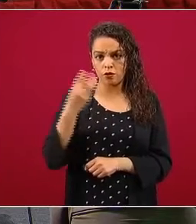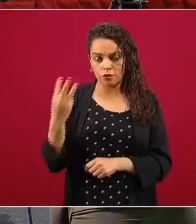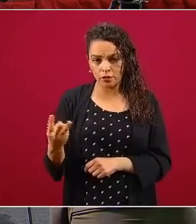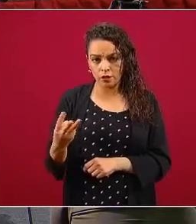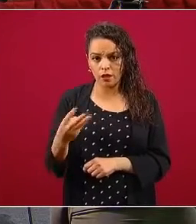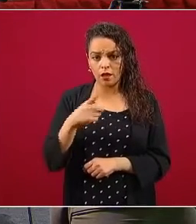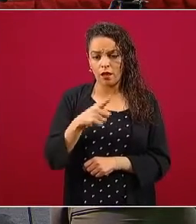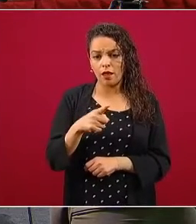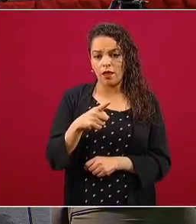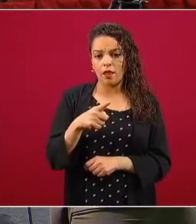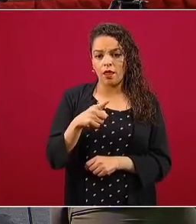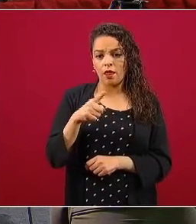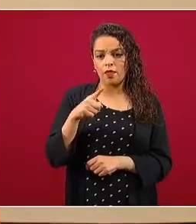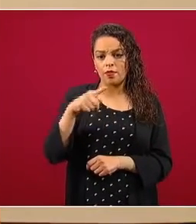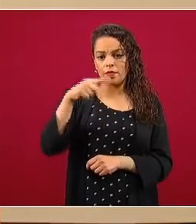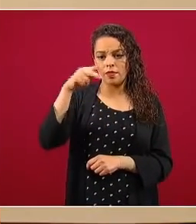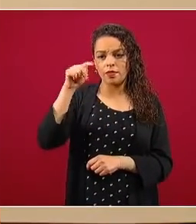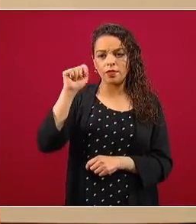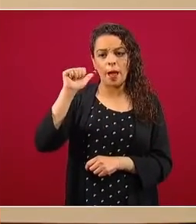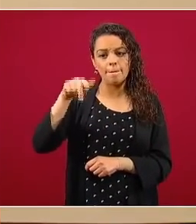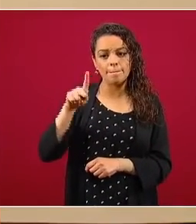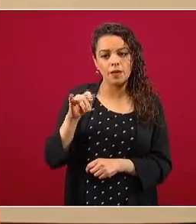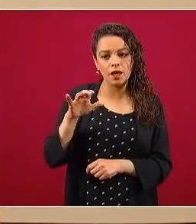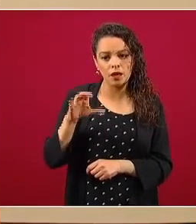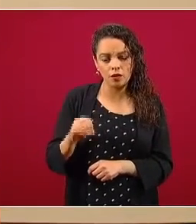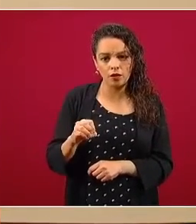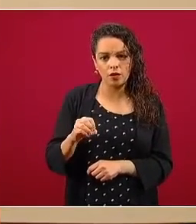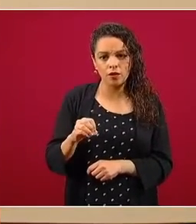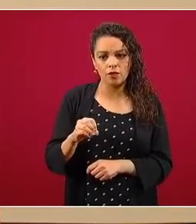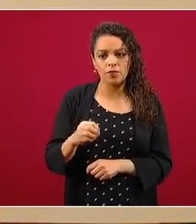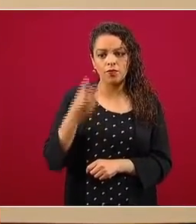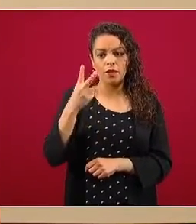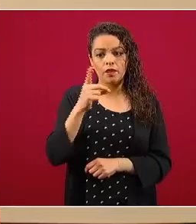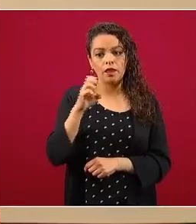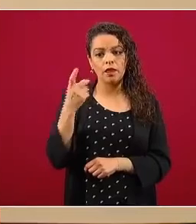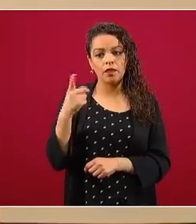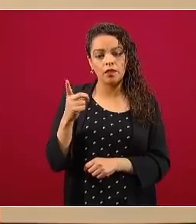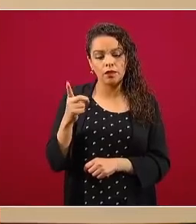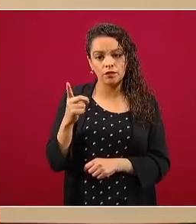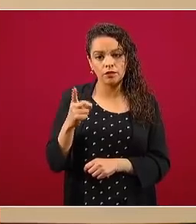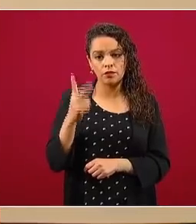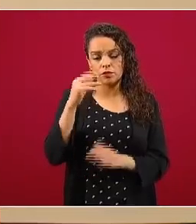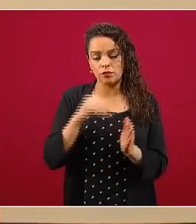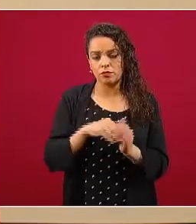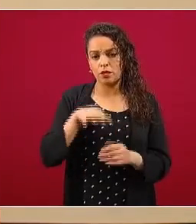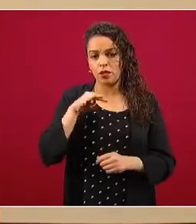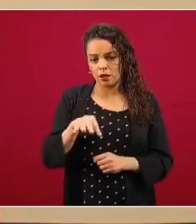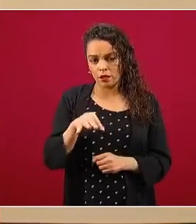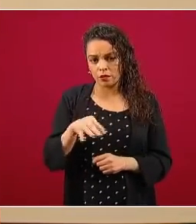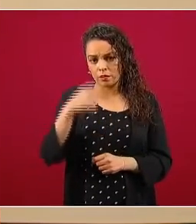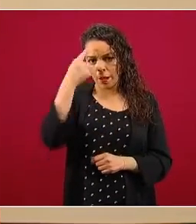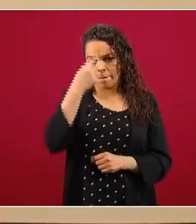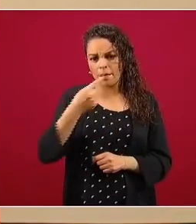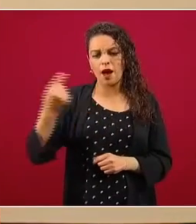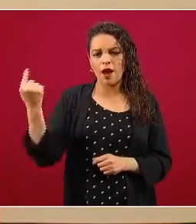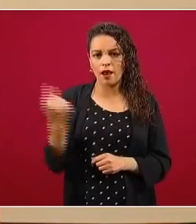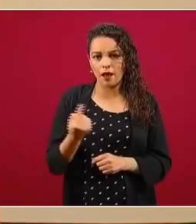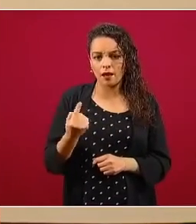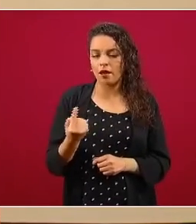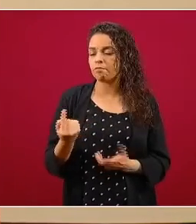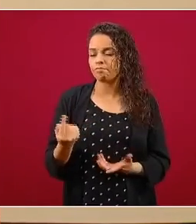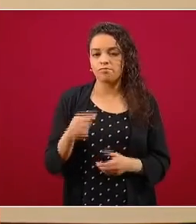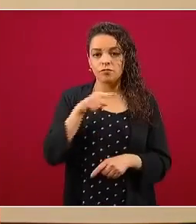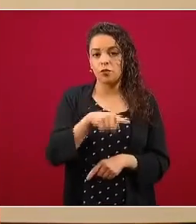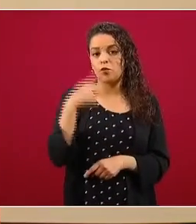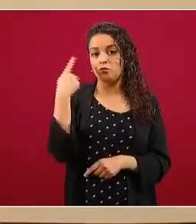Tampico, Mizantla, autorizadas el 3 de diciembre de 2019, no contemplan objetivos no convencionales.